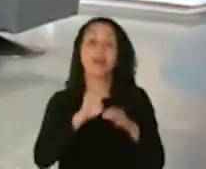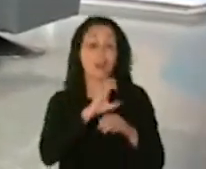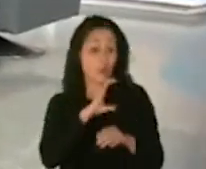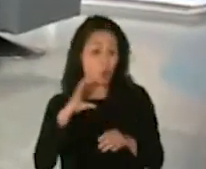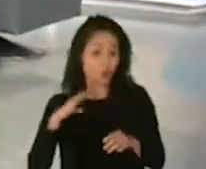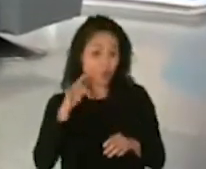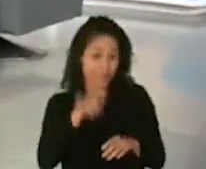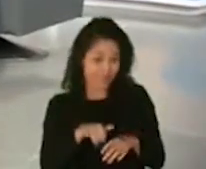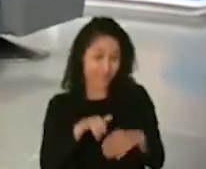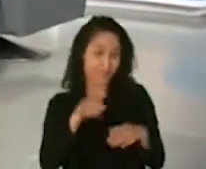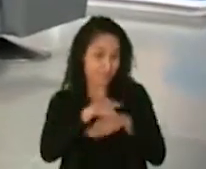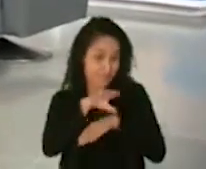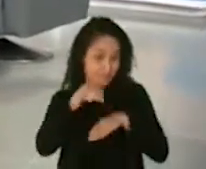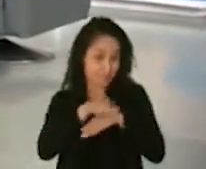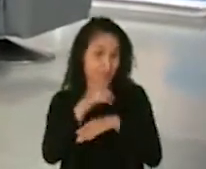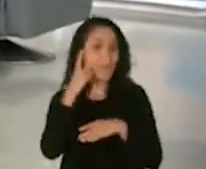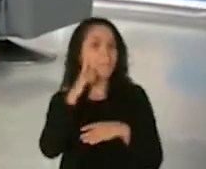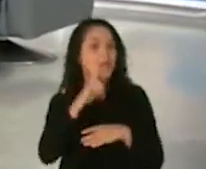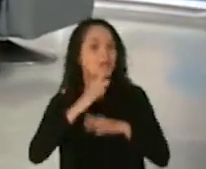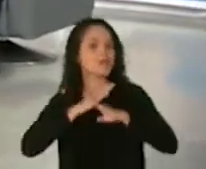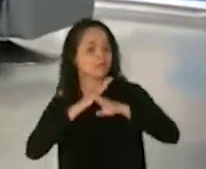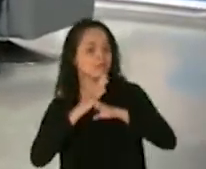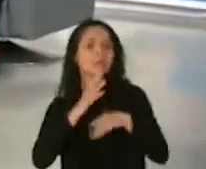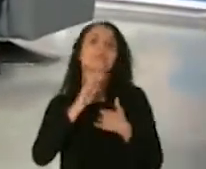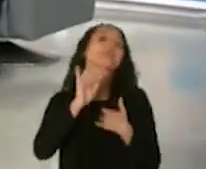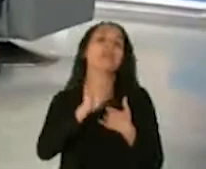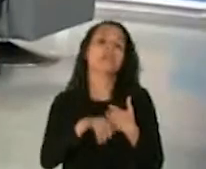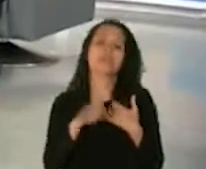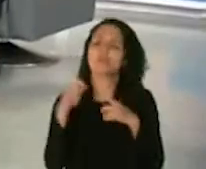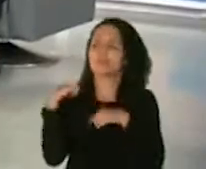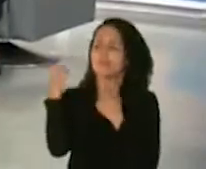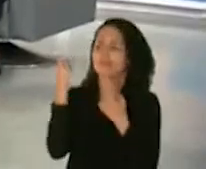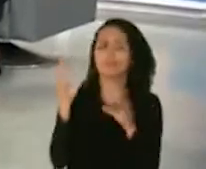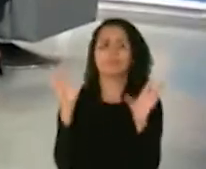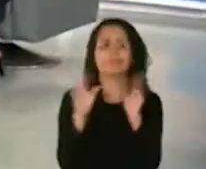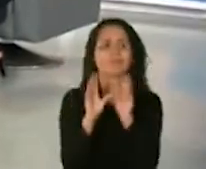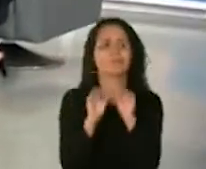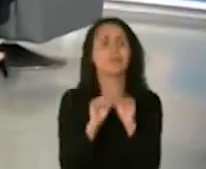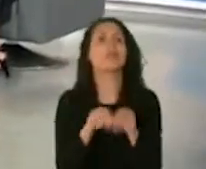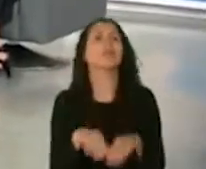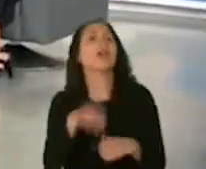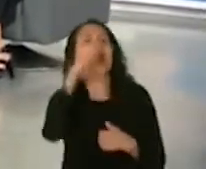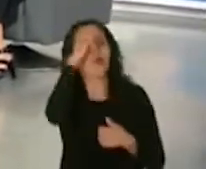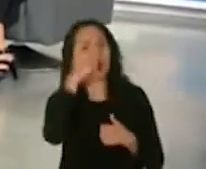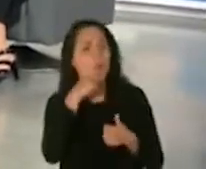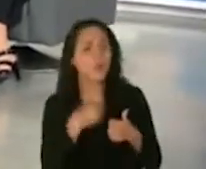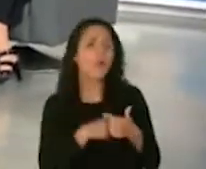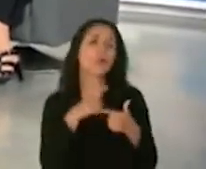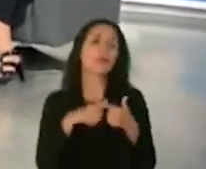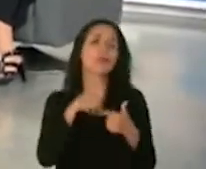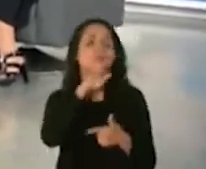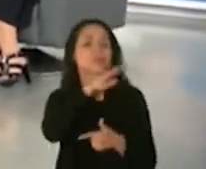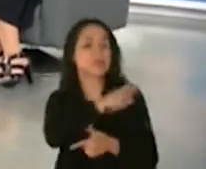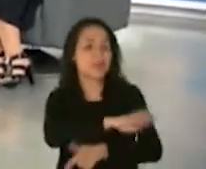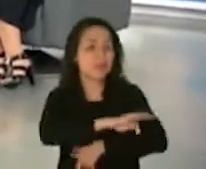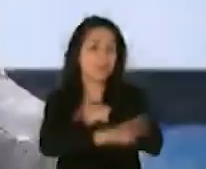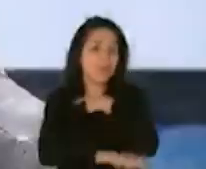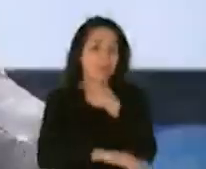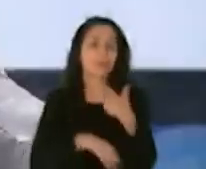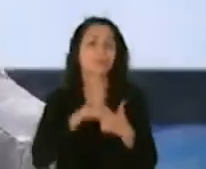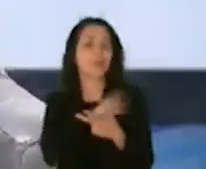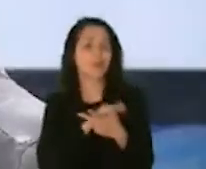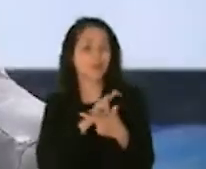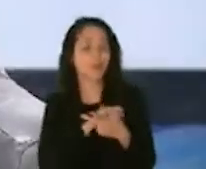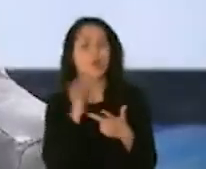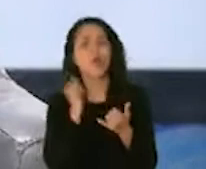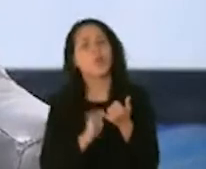Asesor de Prácticas de Inmunización ha estado reuniéndose, tuvieron reunión en noviembre, la última fue